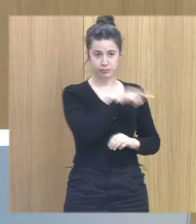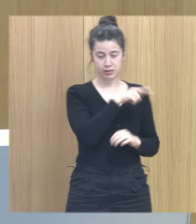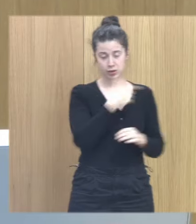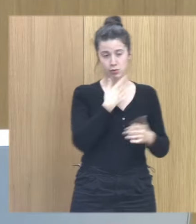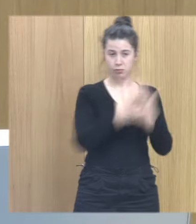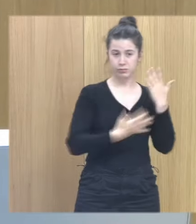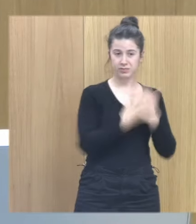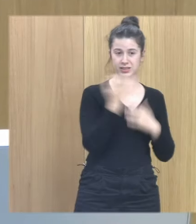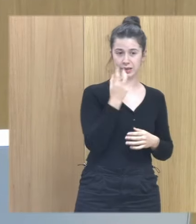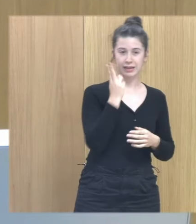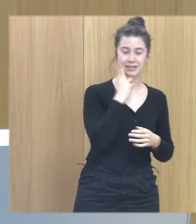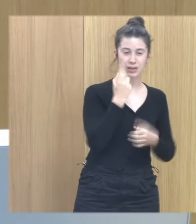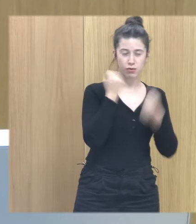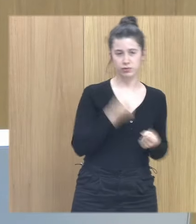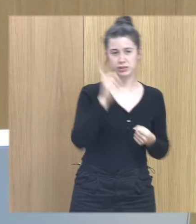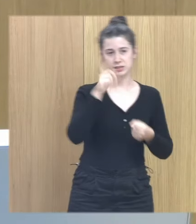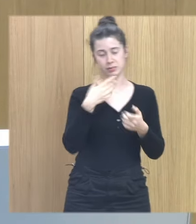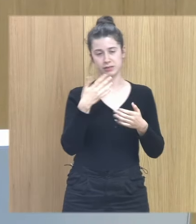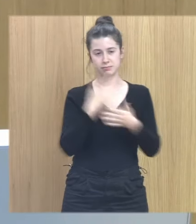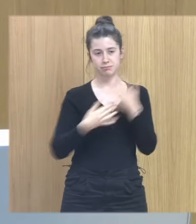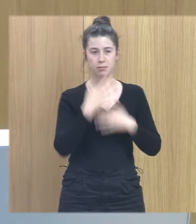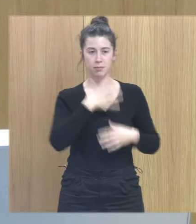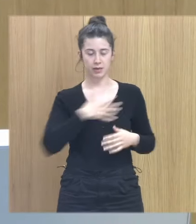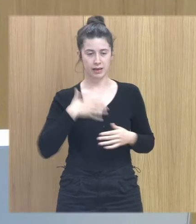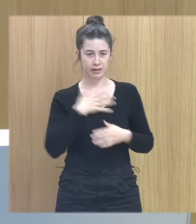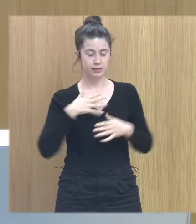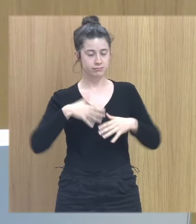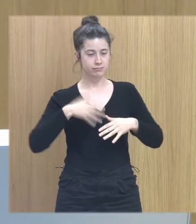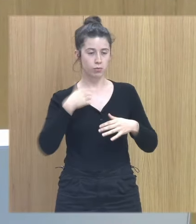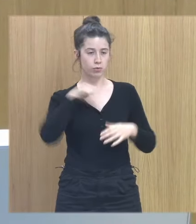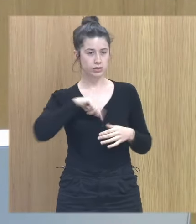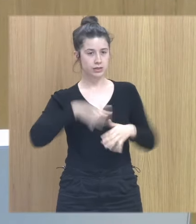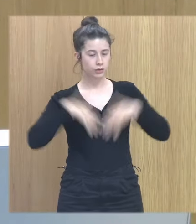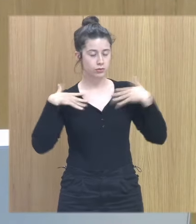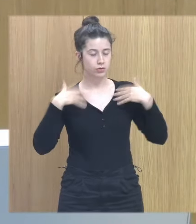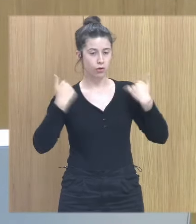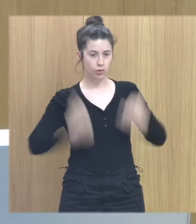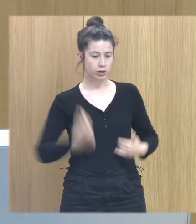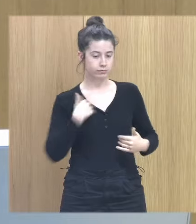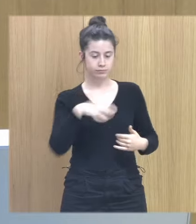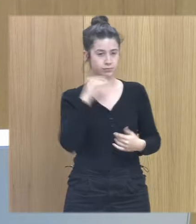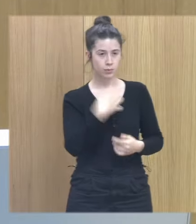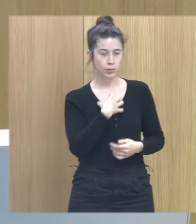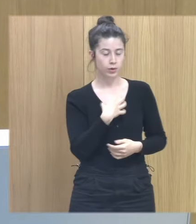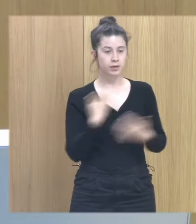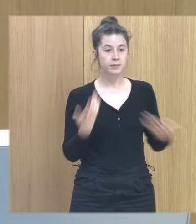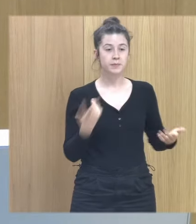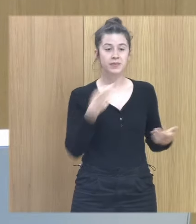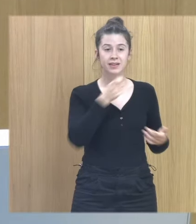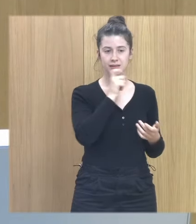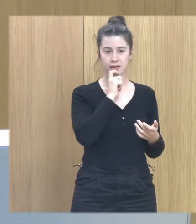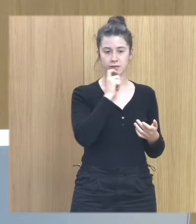el terror con el placer, se me mezclan las sensaciones corporales que no puedo entender. Es difícil ser